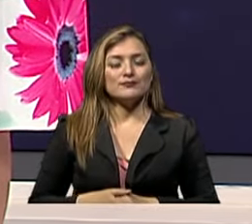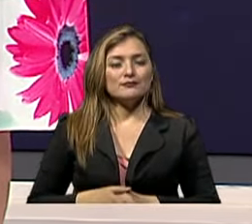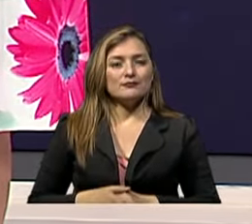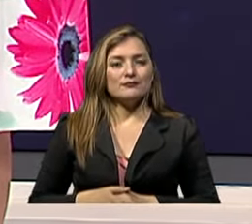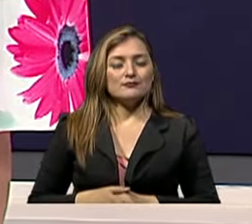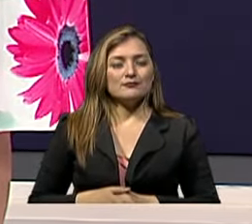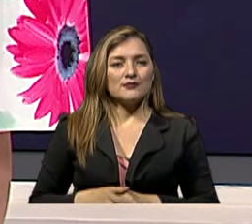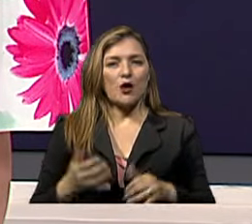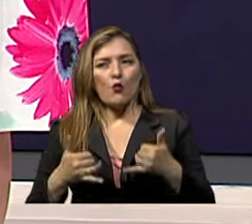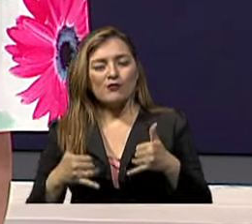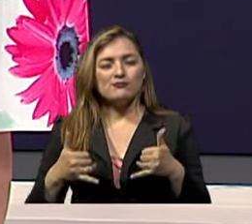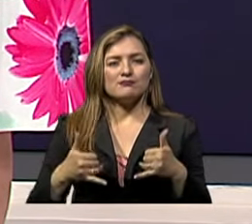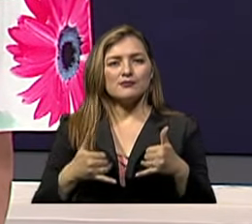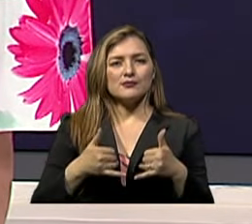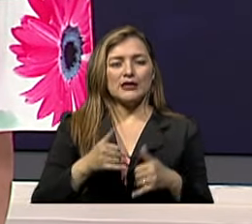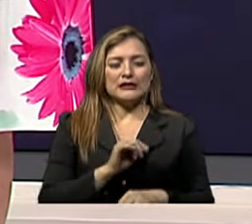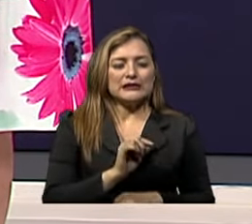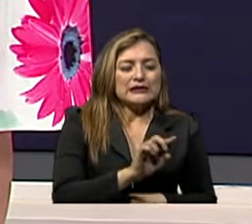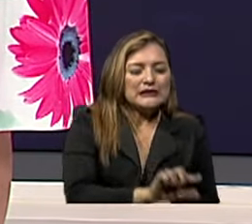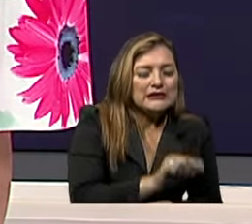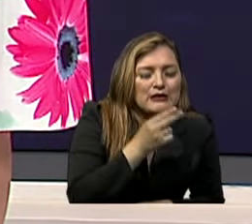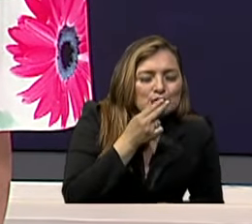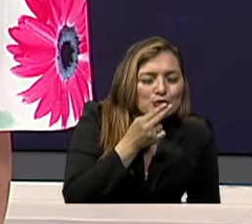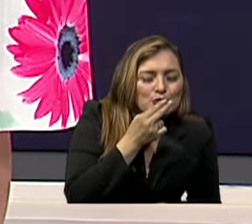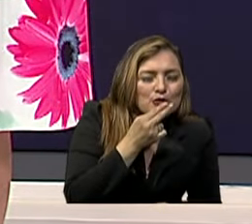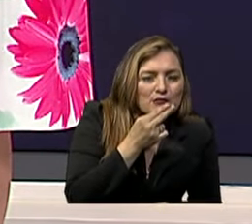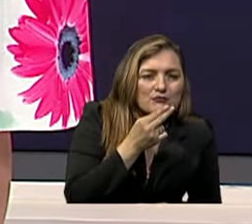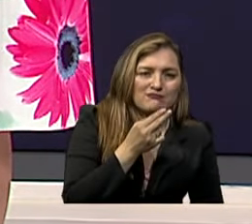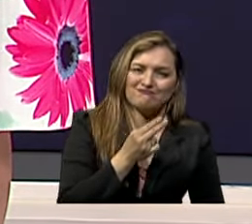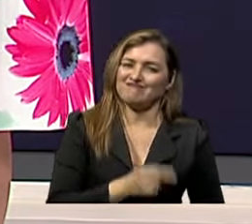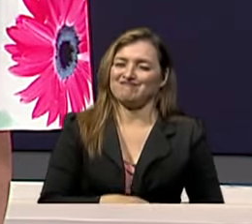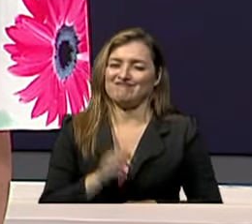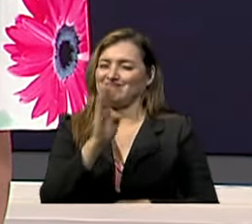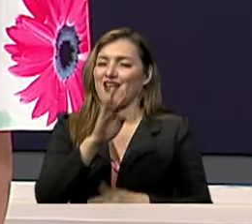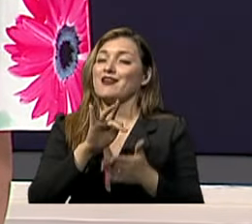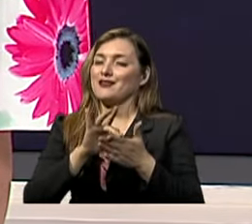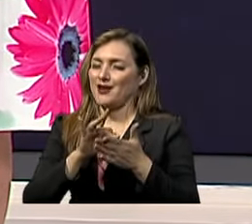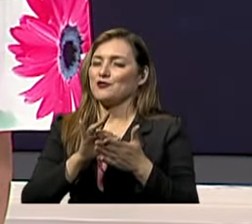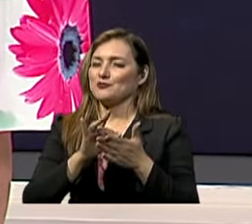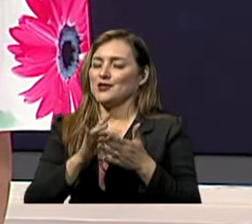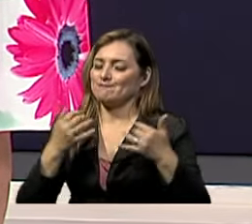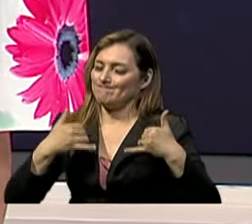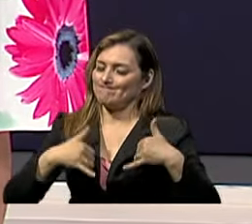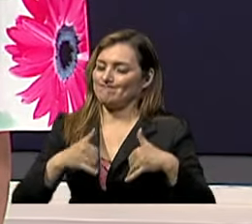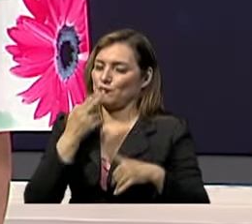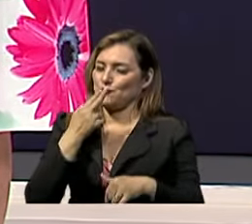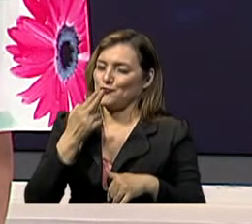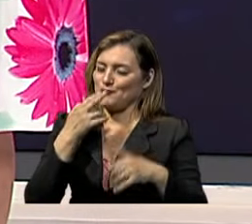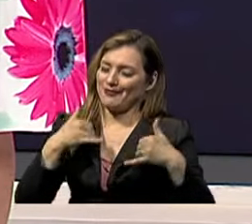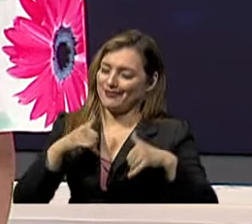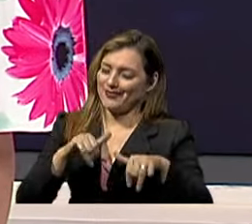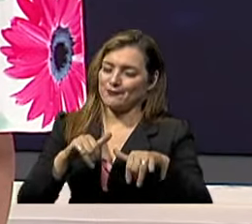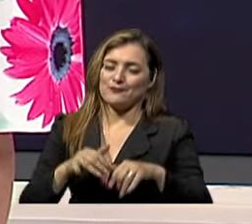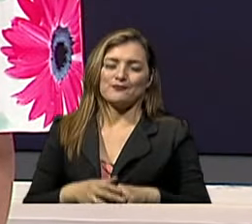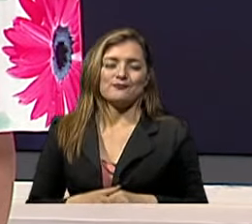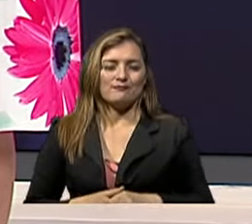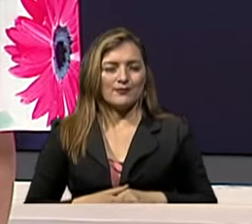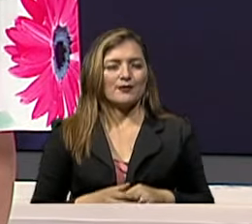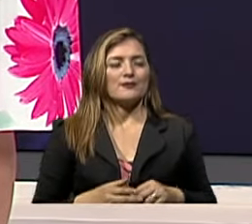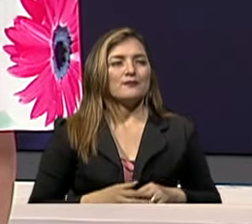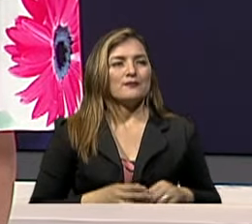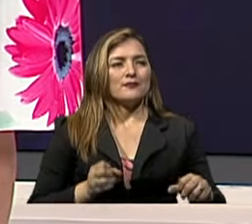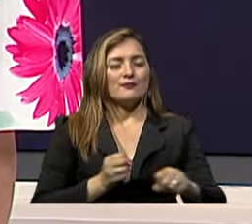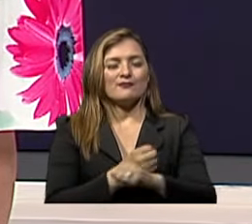En ese juego De que voy a probar Una besita Y nunca más Porque puede ser Muy peligroso Y podemos recaer En ese vicio Que sería Lo más